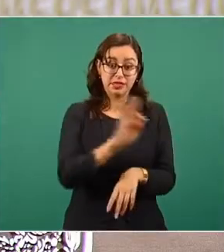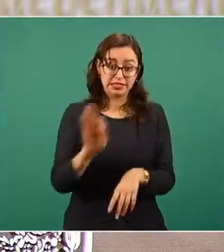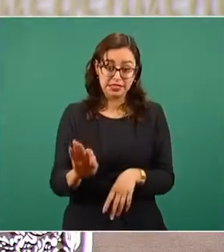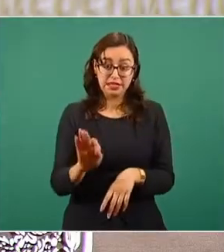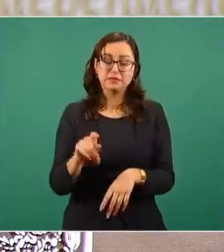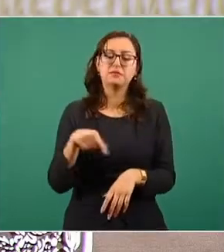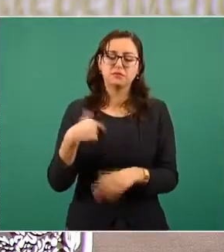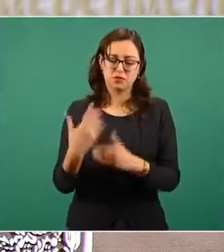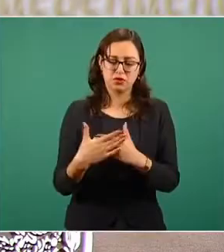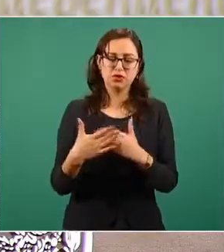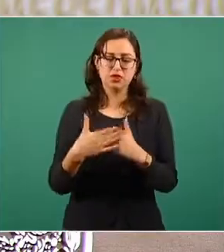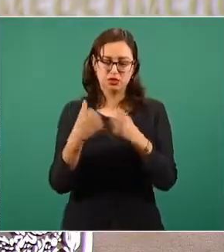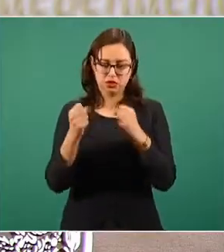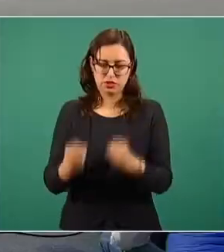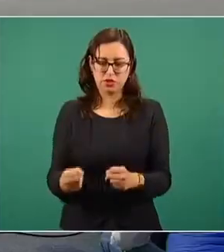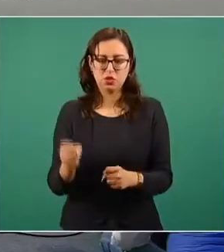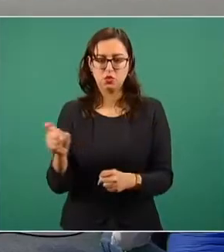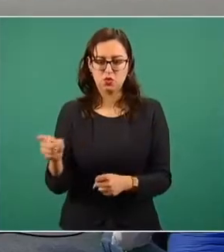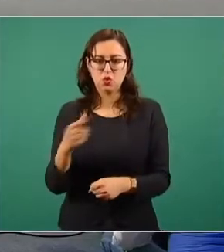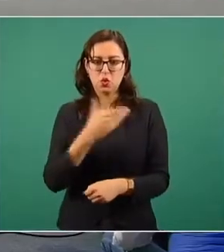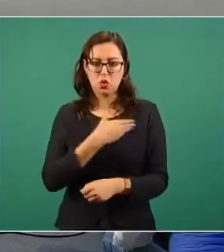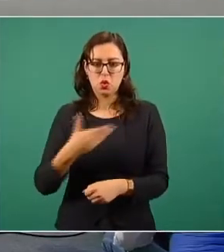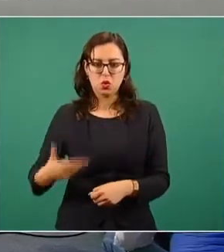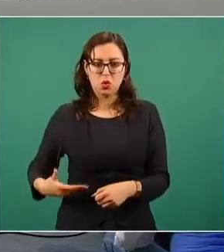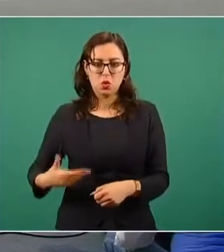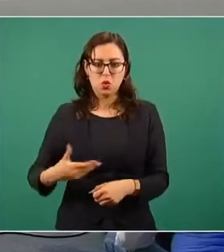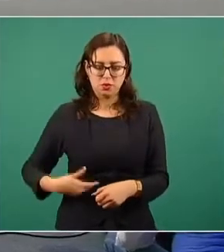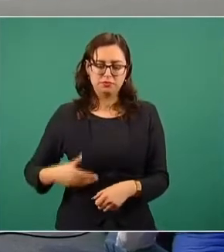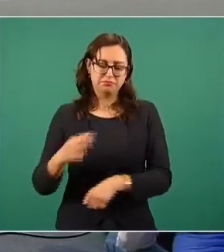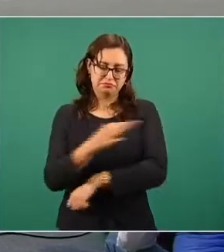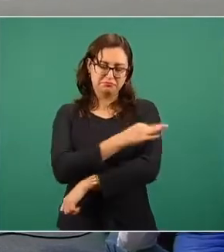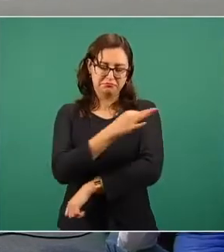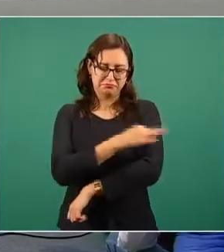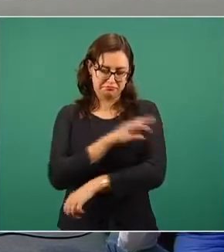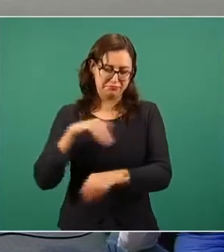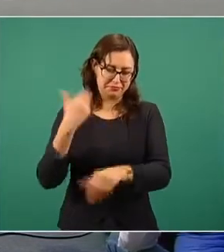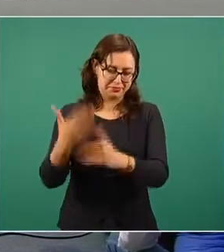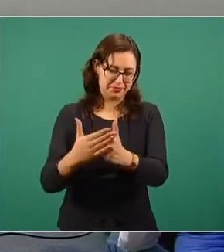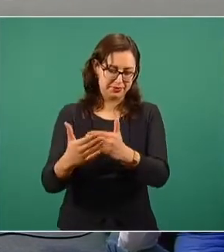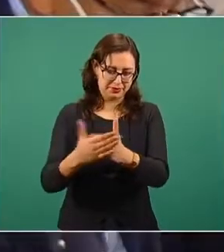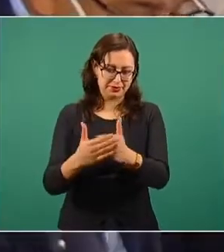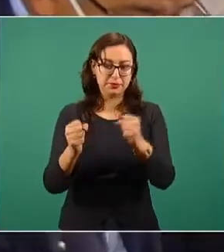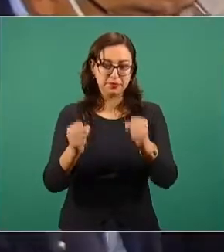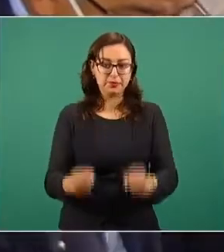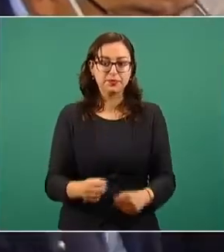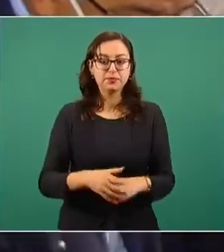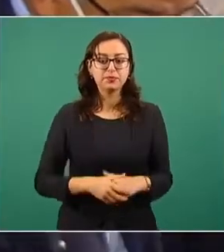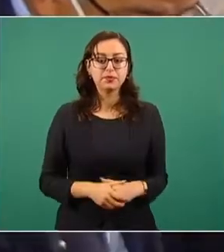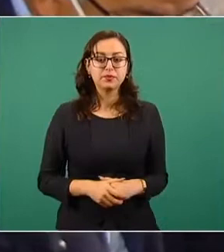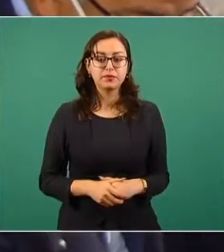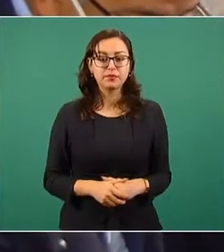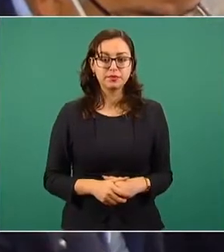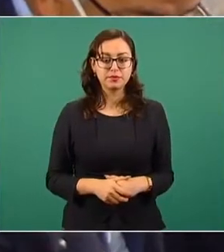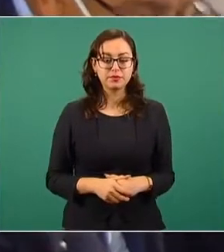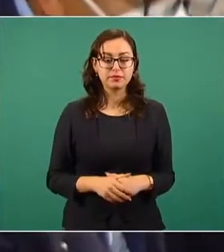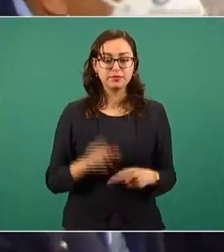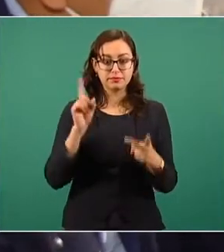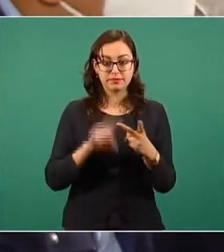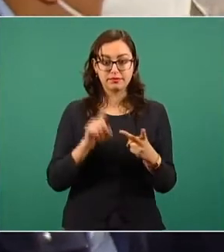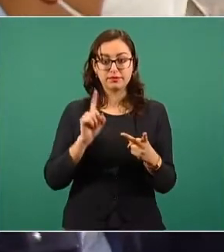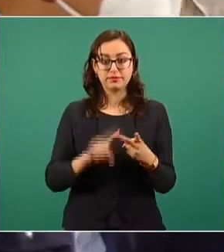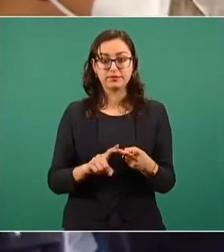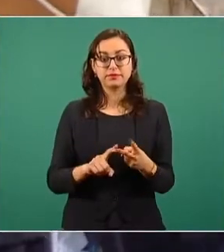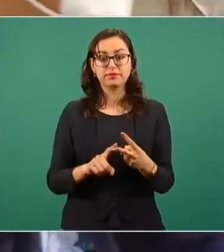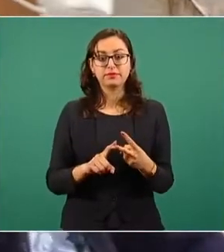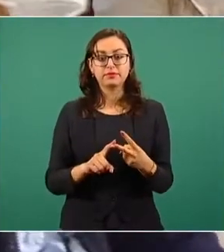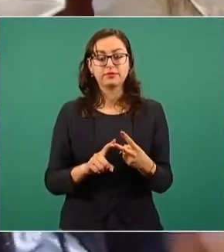seguramente lo van a vacunar. Otra pregunta, este año se llevan a cabo las elecciones para